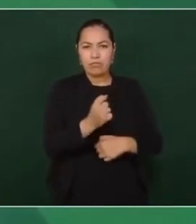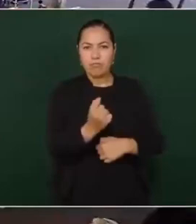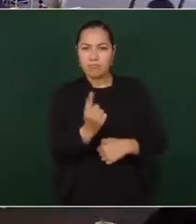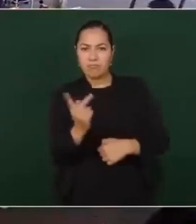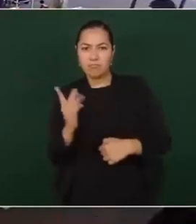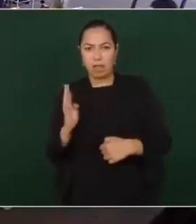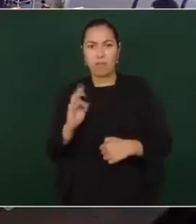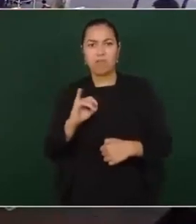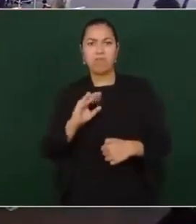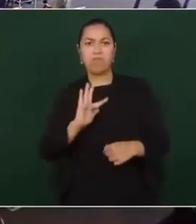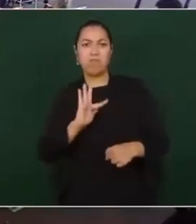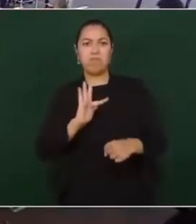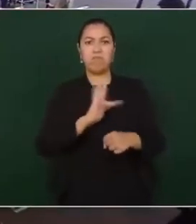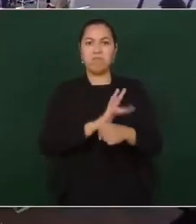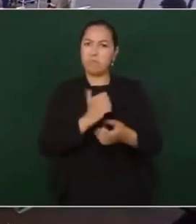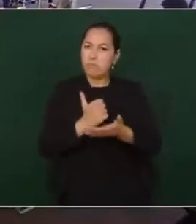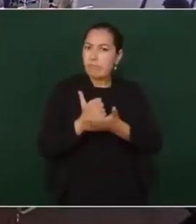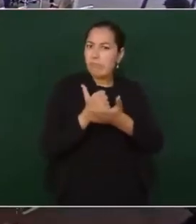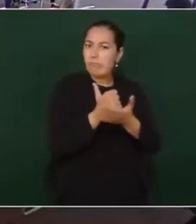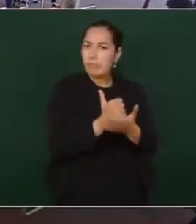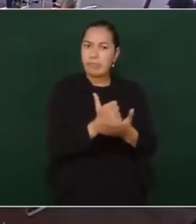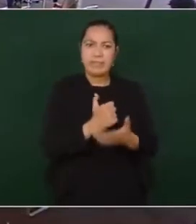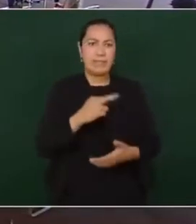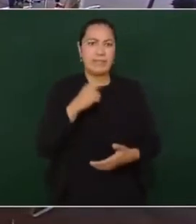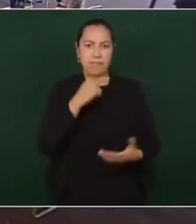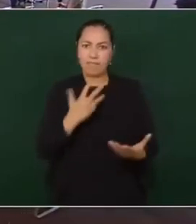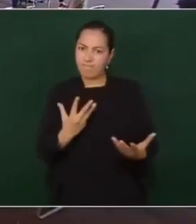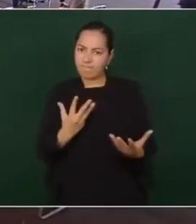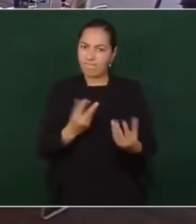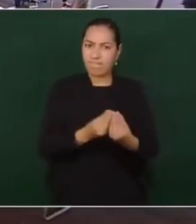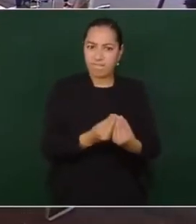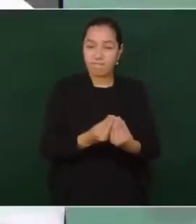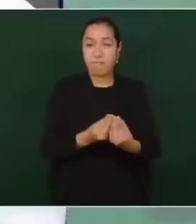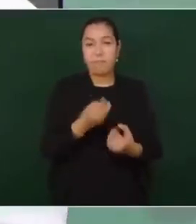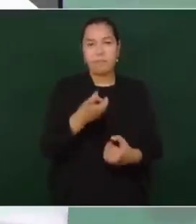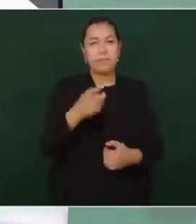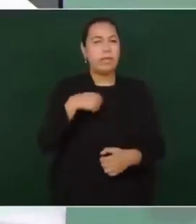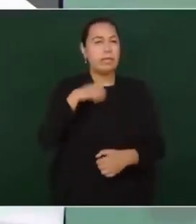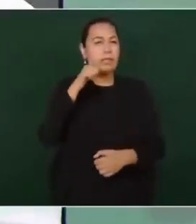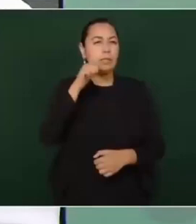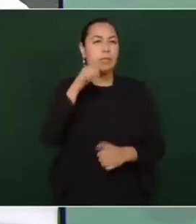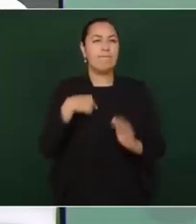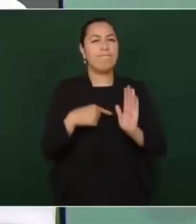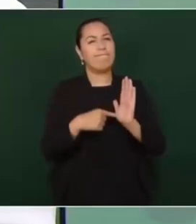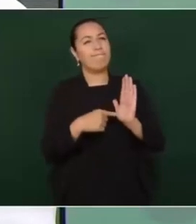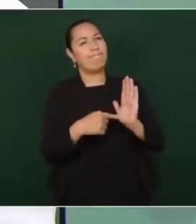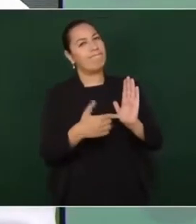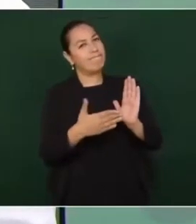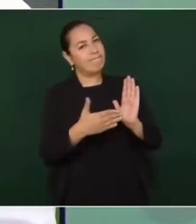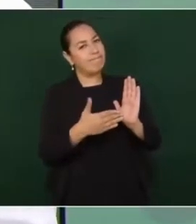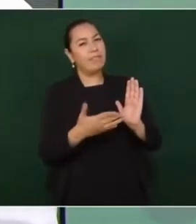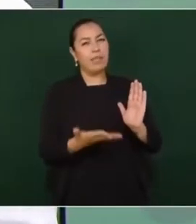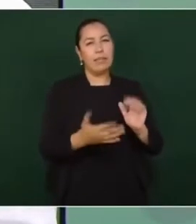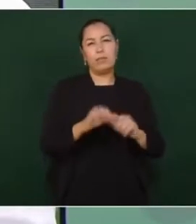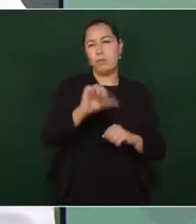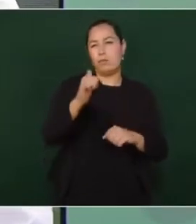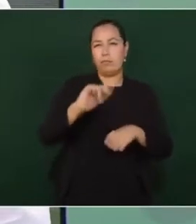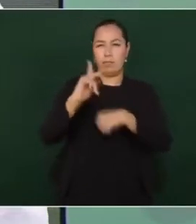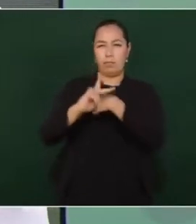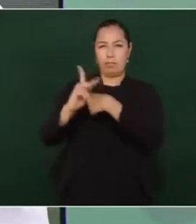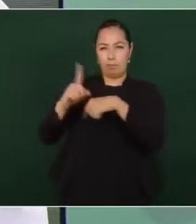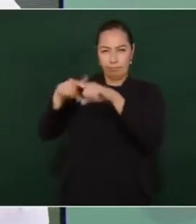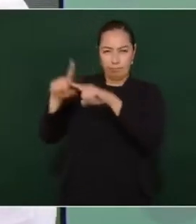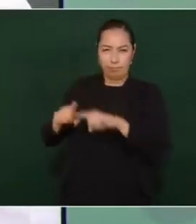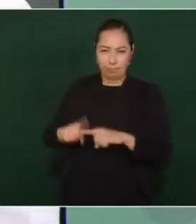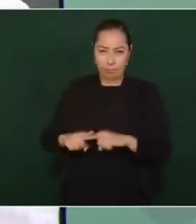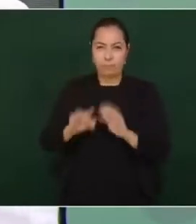Siempre pongo el ejemplo de que en otros países apenas los jóvenes están llegando a la adolescencia